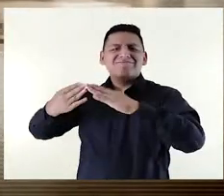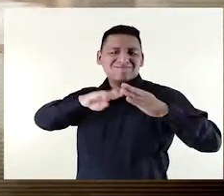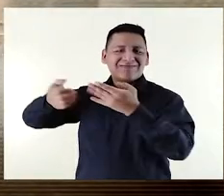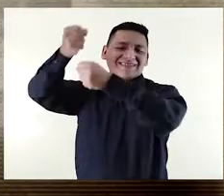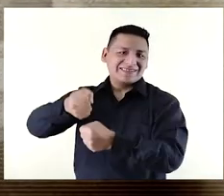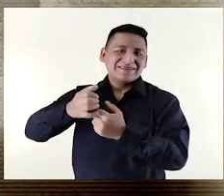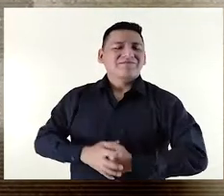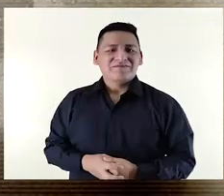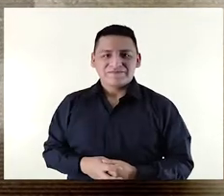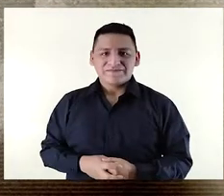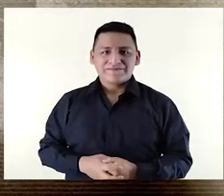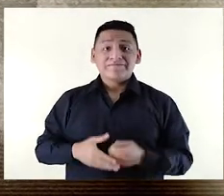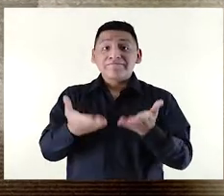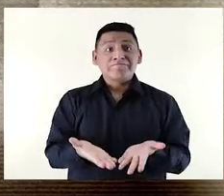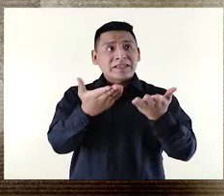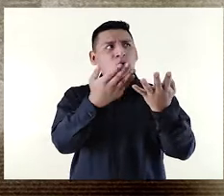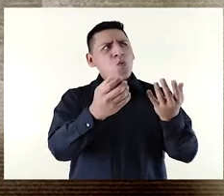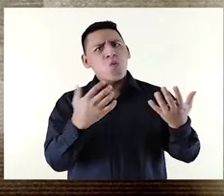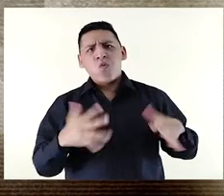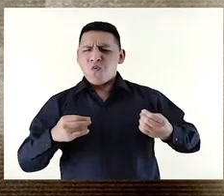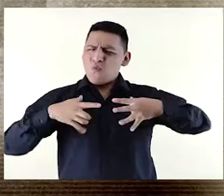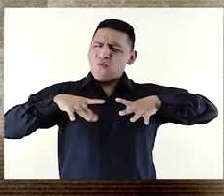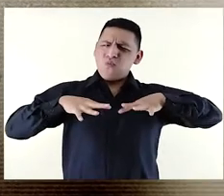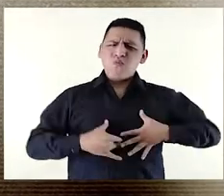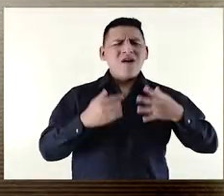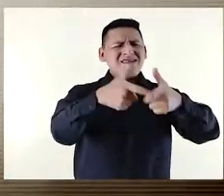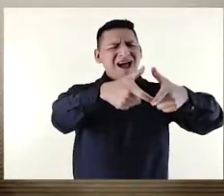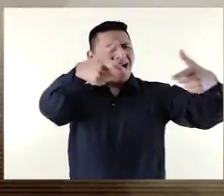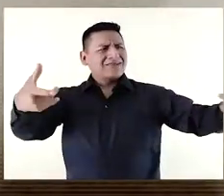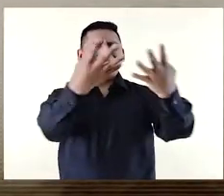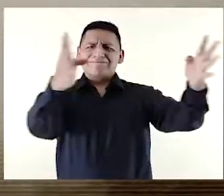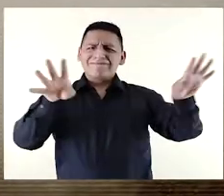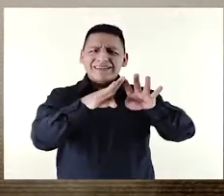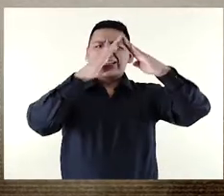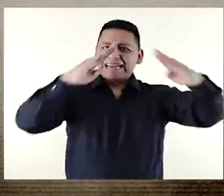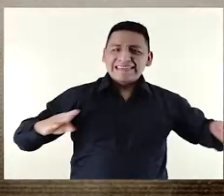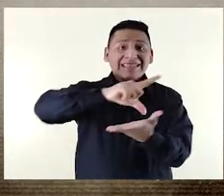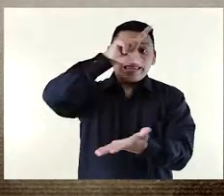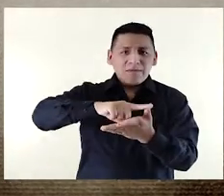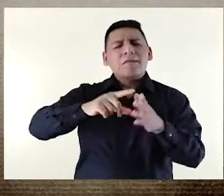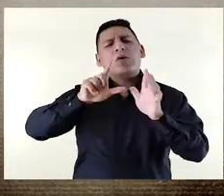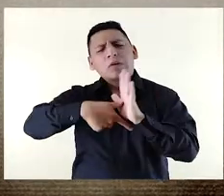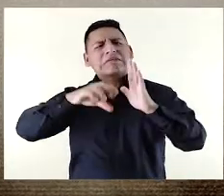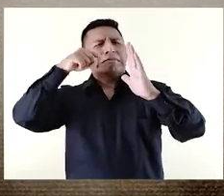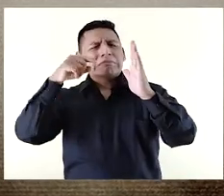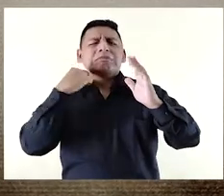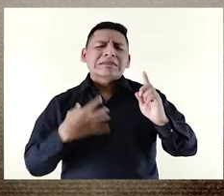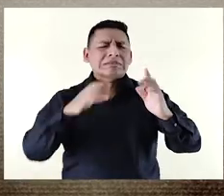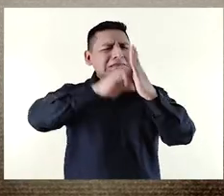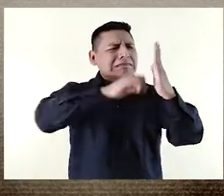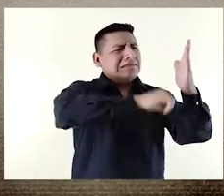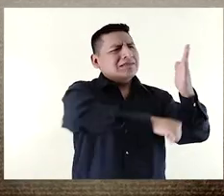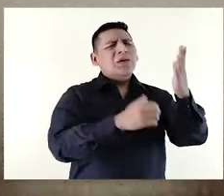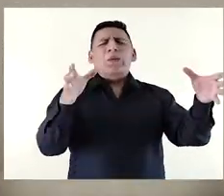después de la fundación de la ciudad. Otrora uno de los más ricos y grandes monasterios de Lima. Sufrió múltiples arsonamientos que hoy la